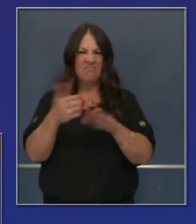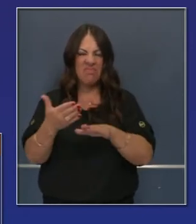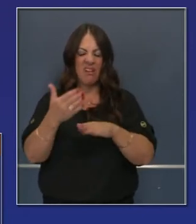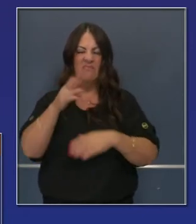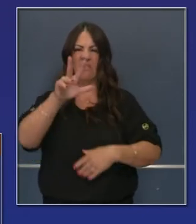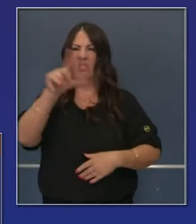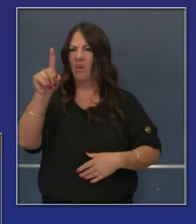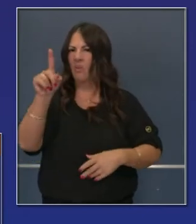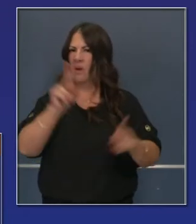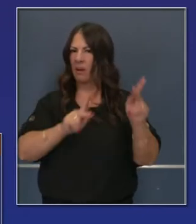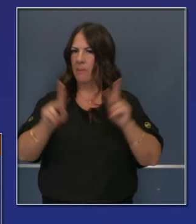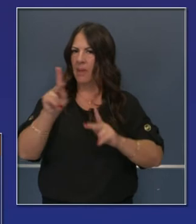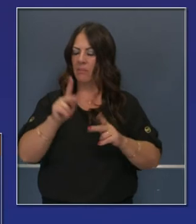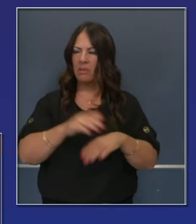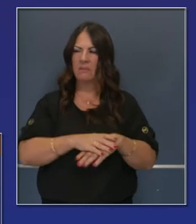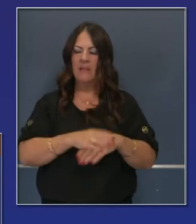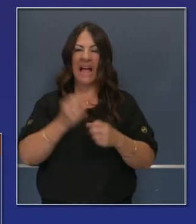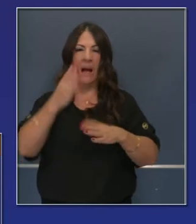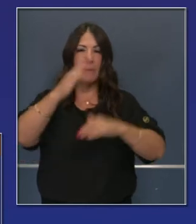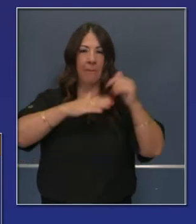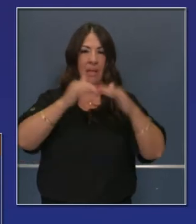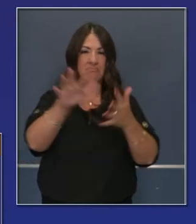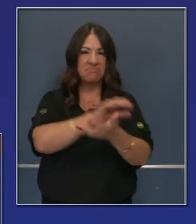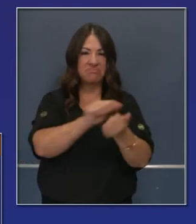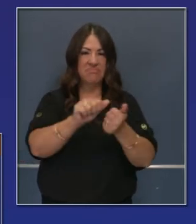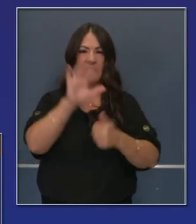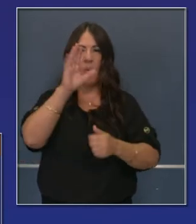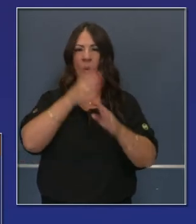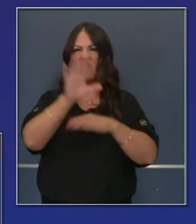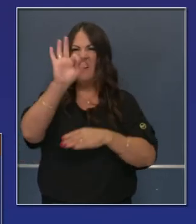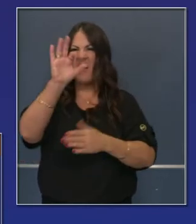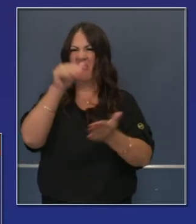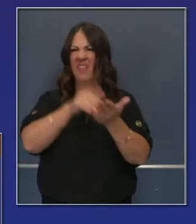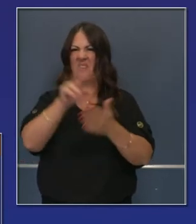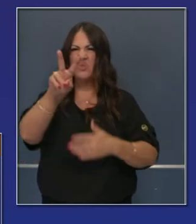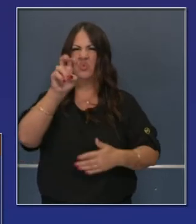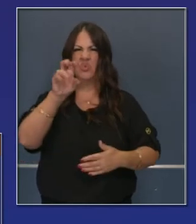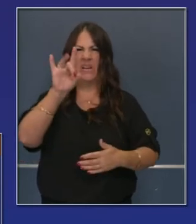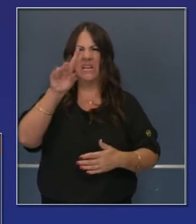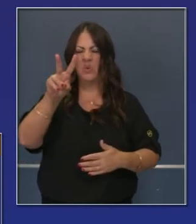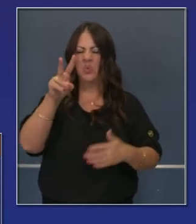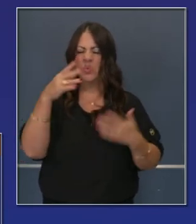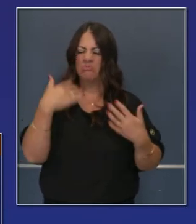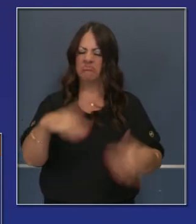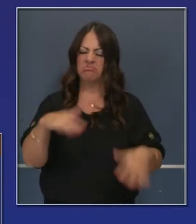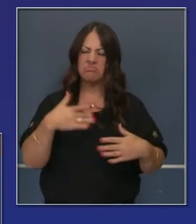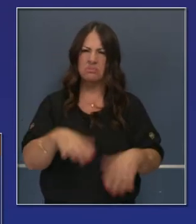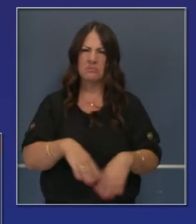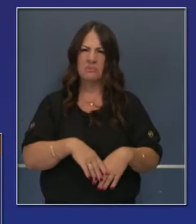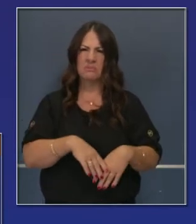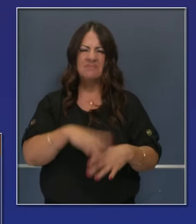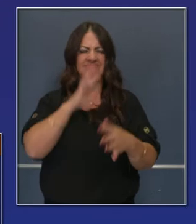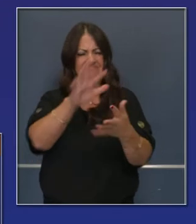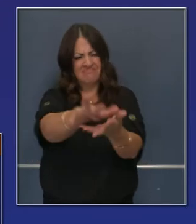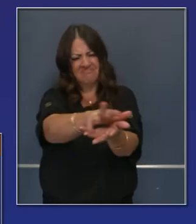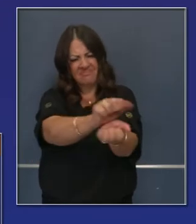incendios y casi 10.000 estructuras destruidas, 9.282 estructuras